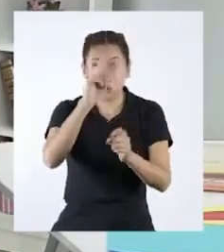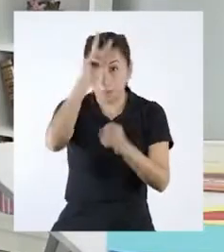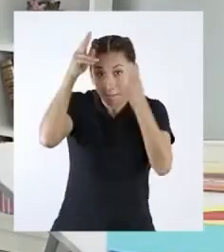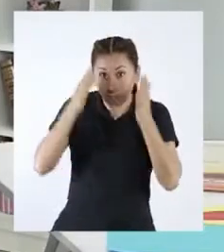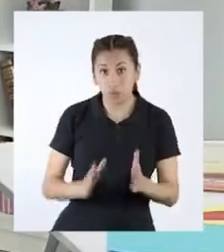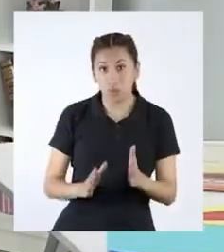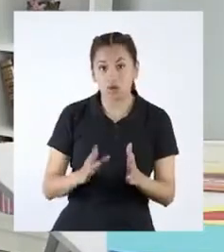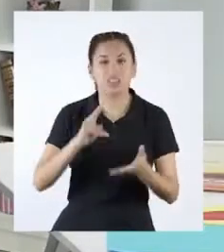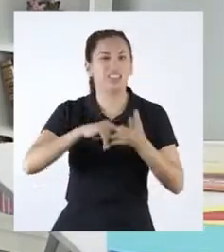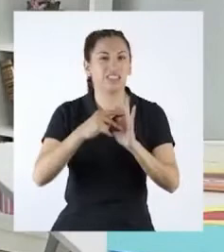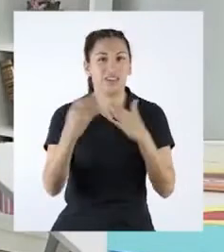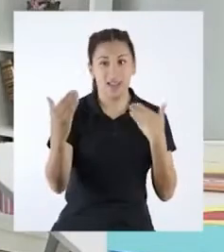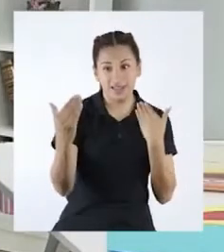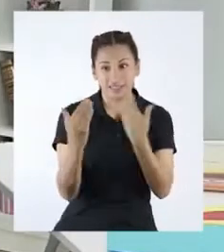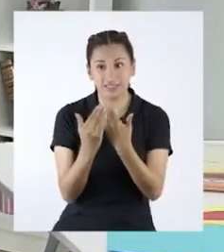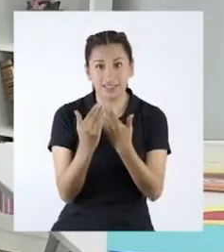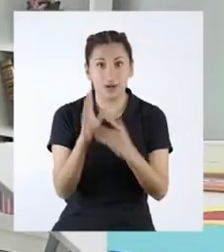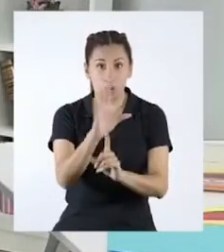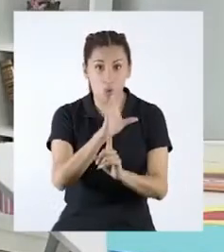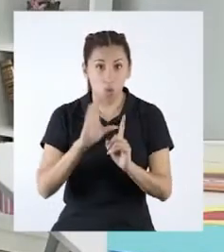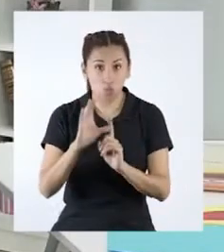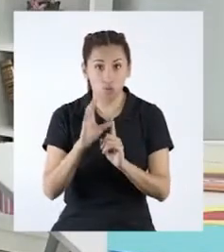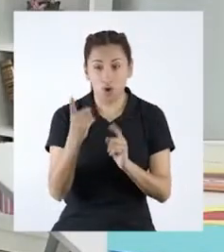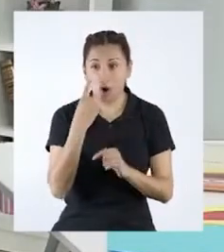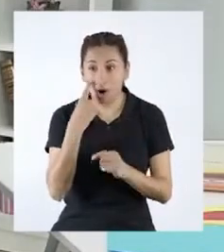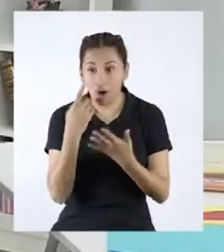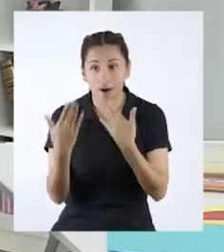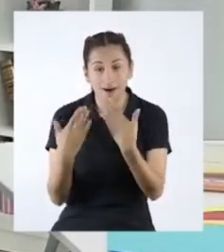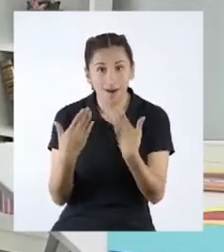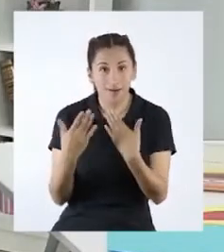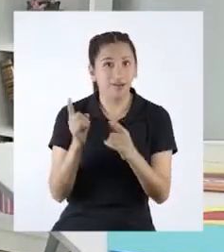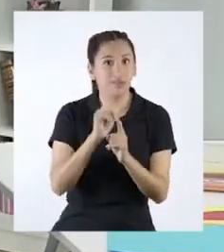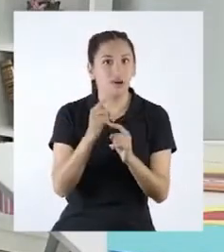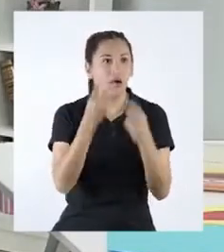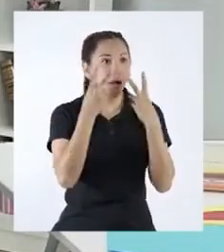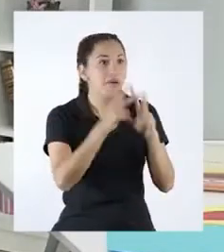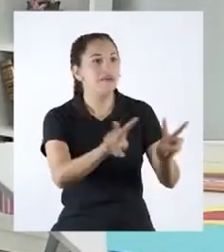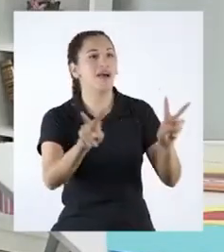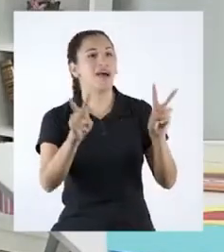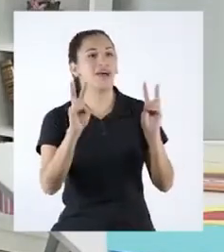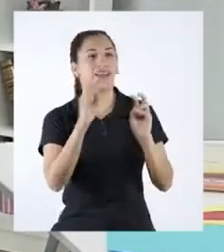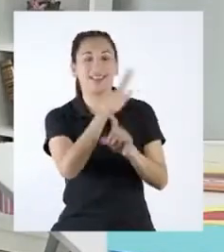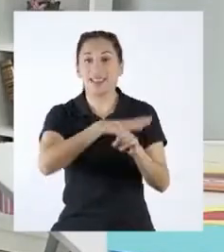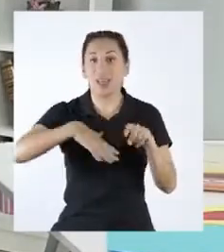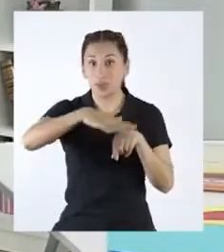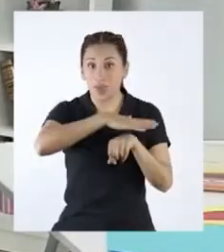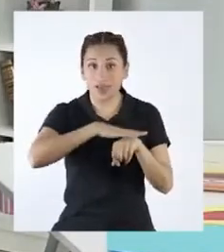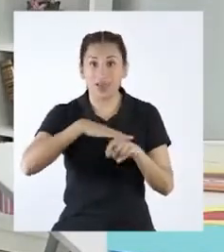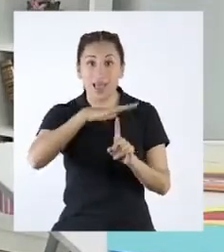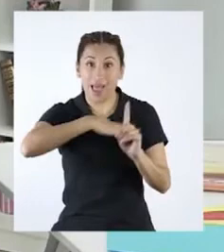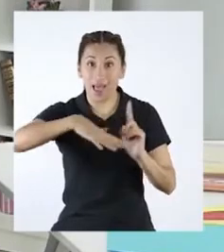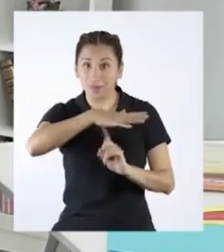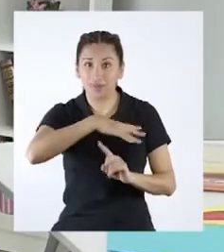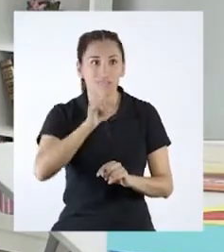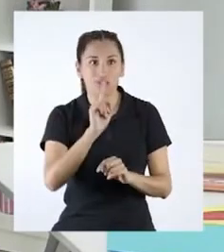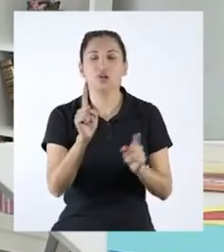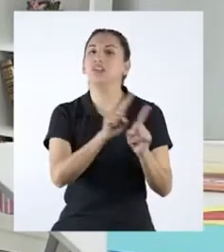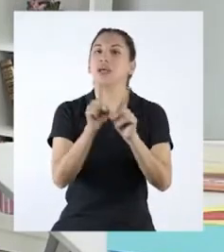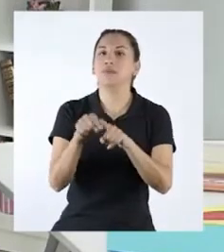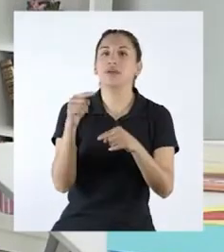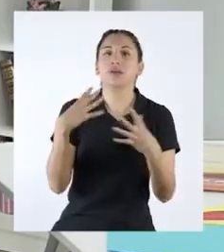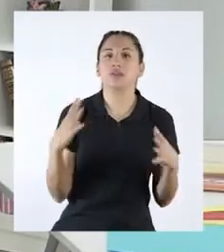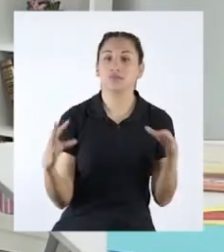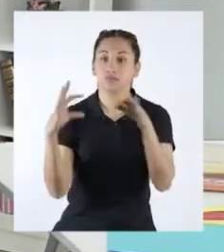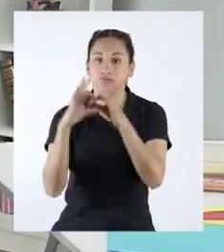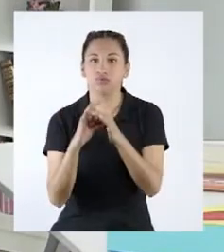No solo significan un acercamiento a nuestra cultura y la preservación de la naturaleza, sino que nuestras conexiones con estas